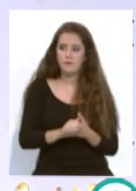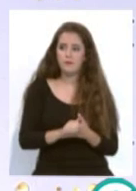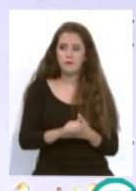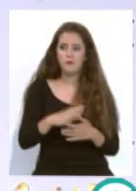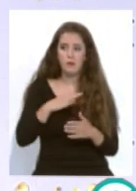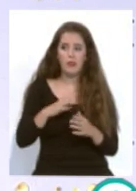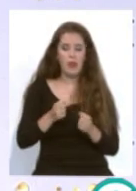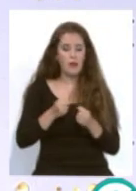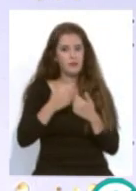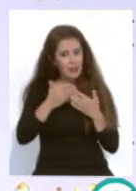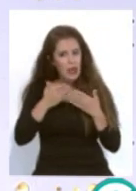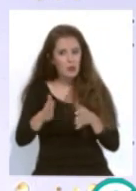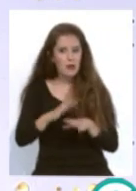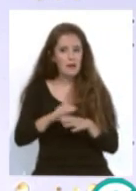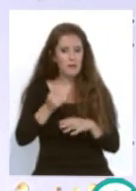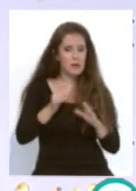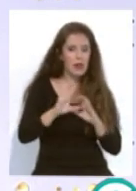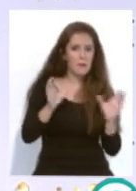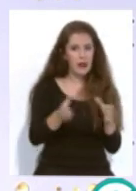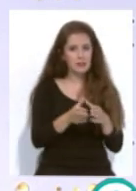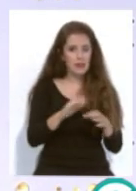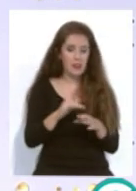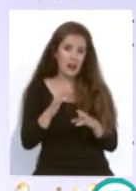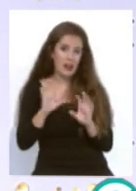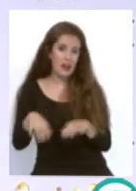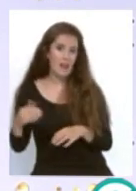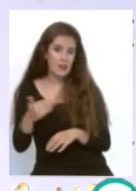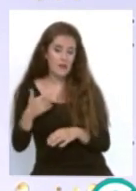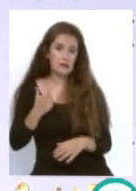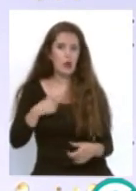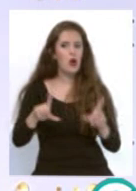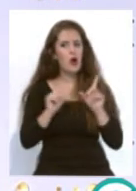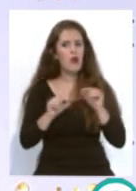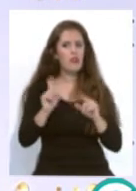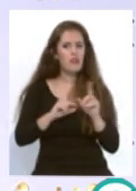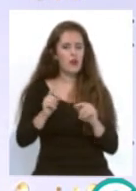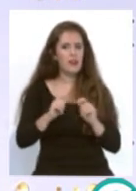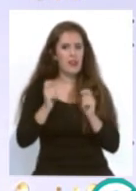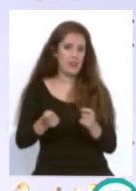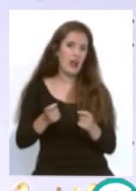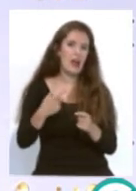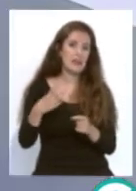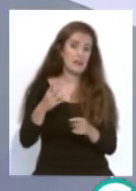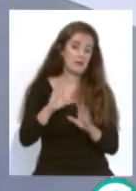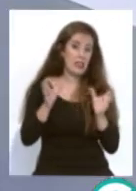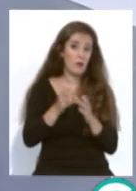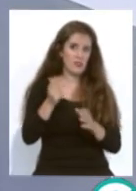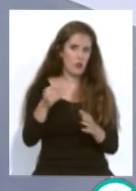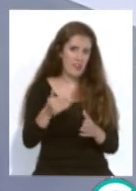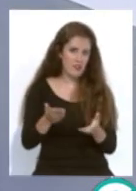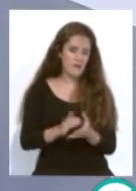menos reforzar a la primera plantilla de ese Cádiz B bueno son opciones que se dan en un equipo de segunda B por supuesto que sí